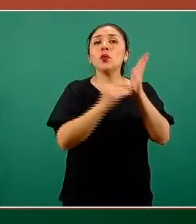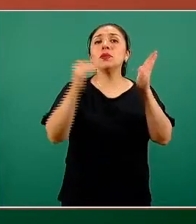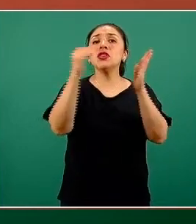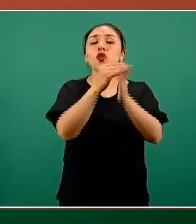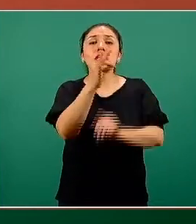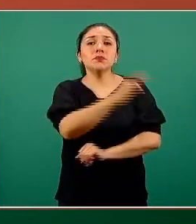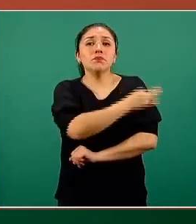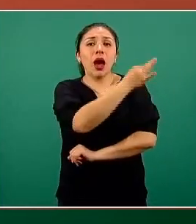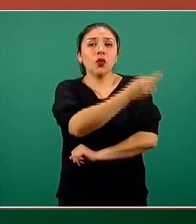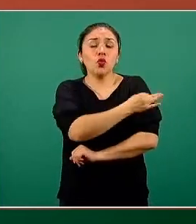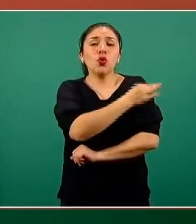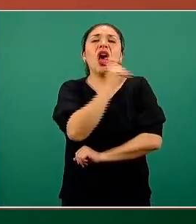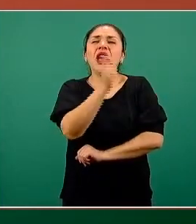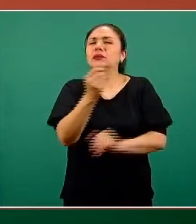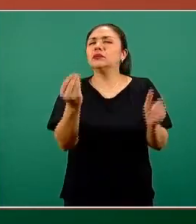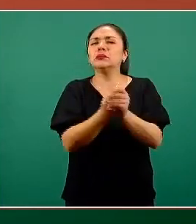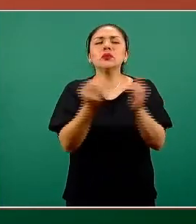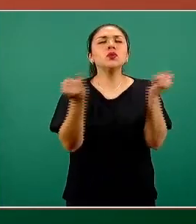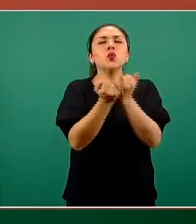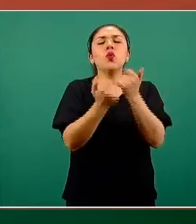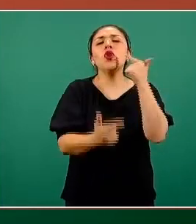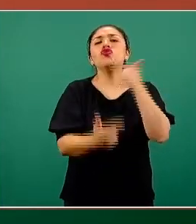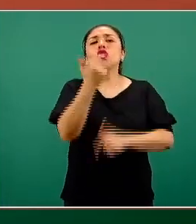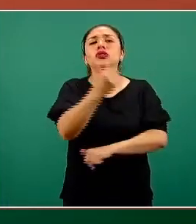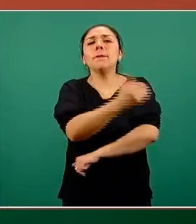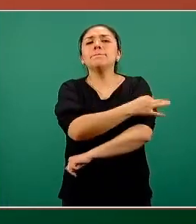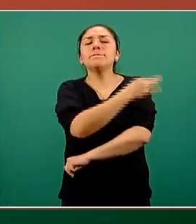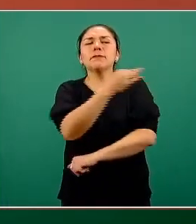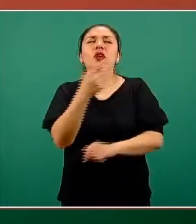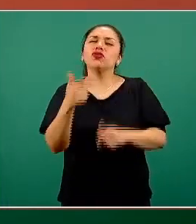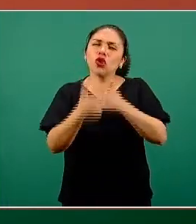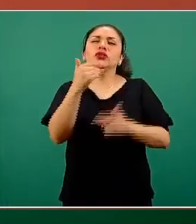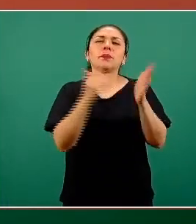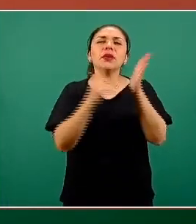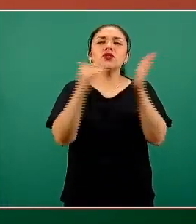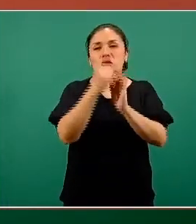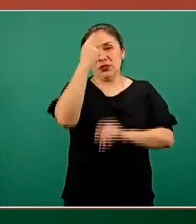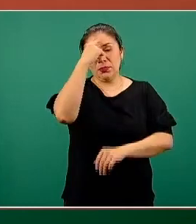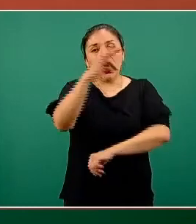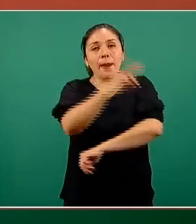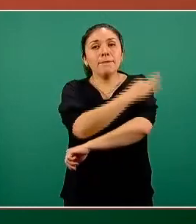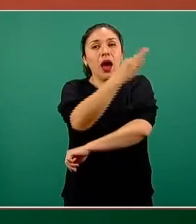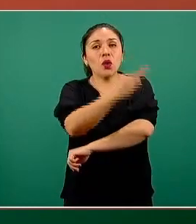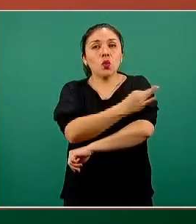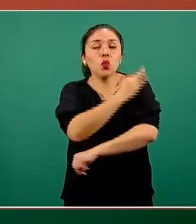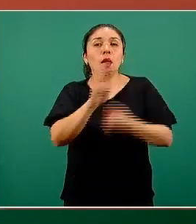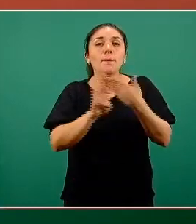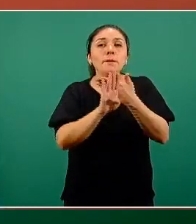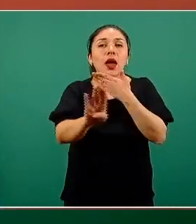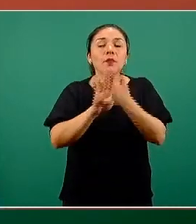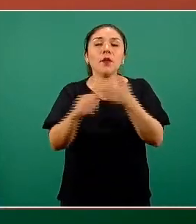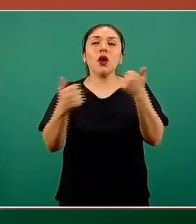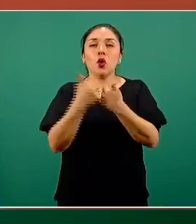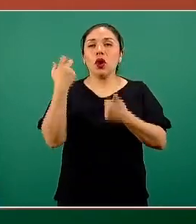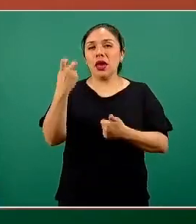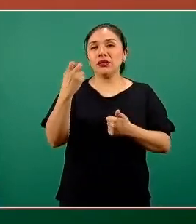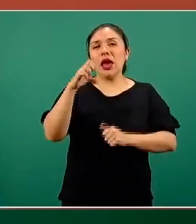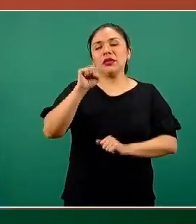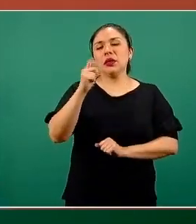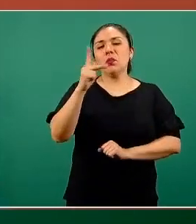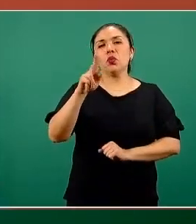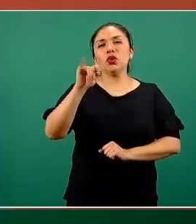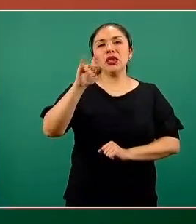dosis equivalentes a 12 millones de tratamientos o de esquemas preventivos con la vacuna Sputnik B.